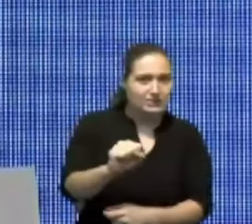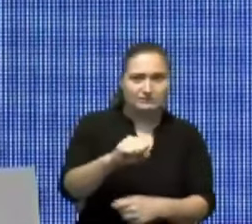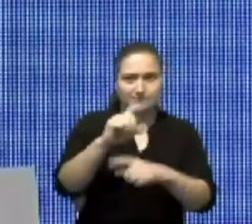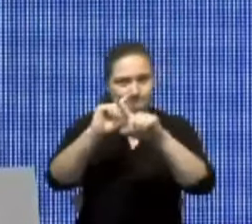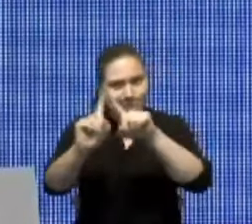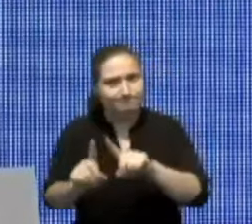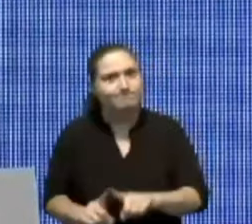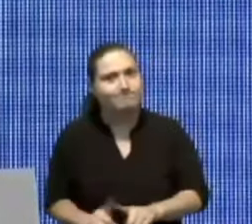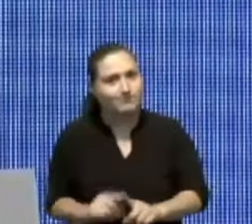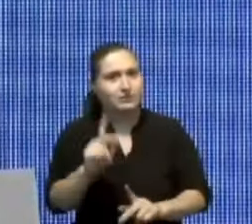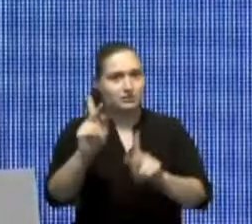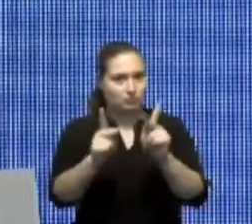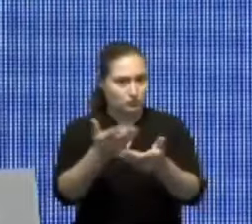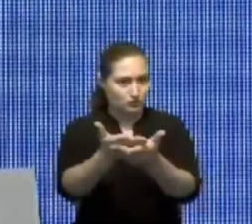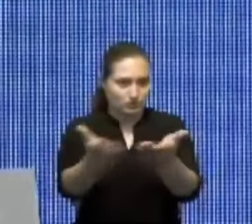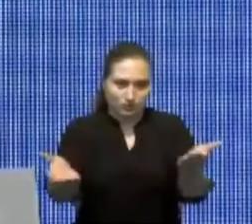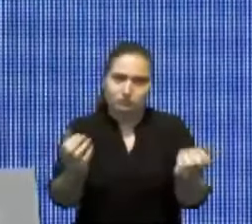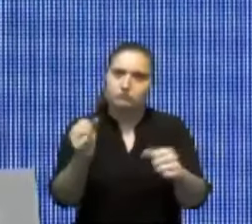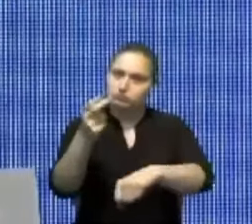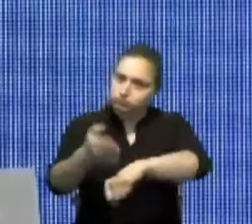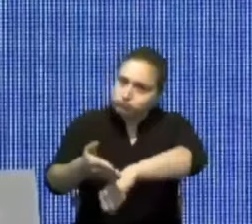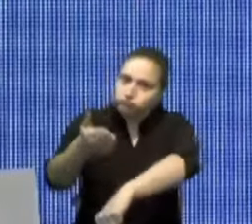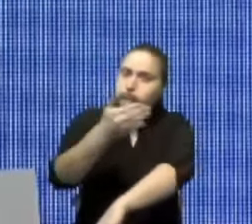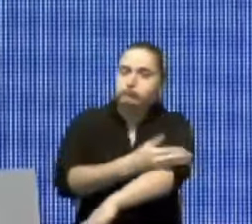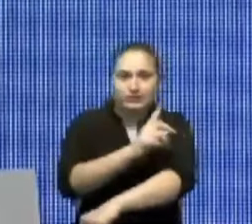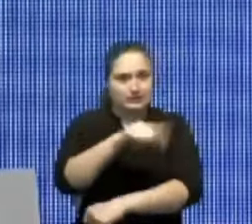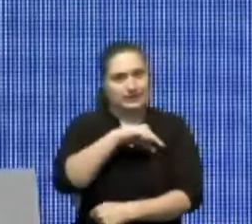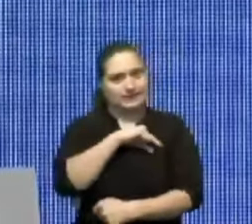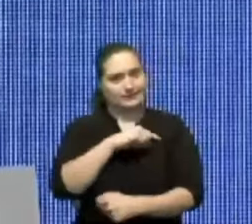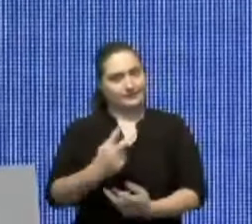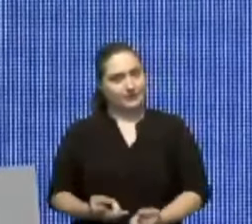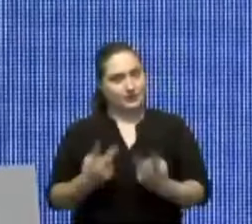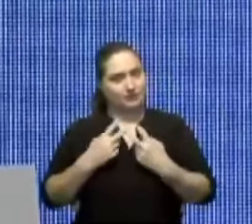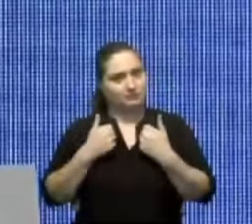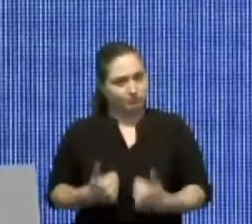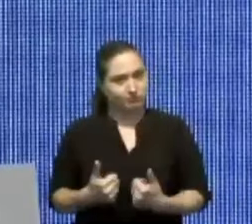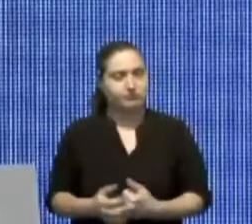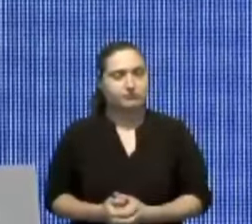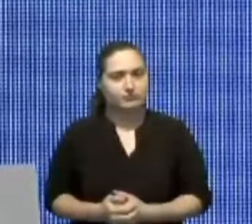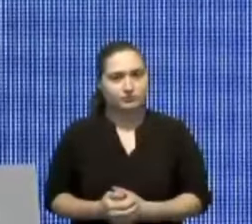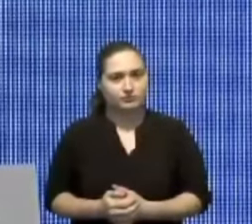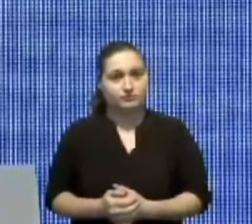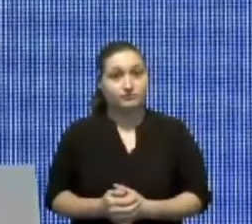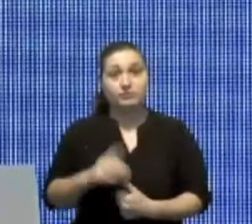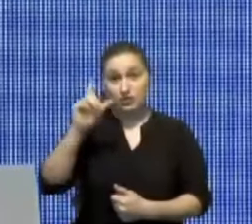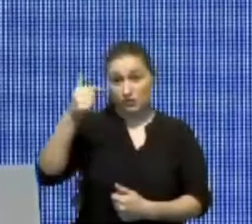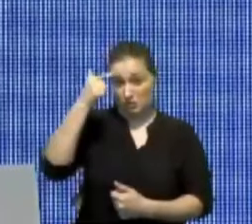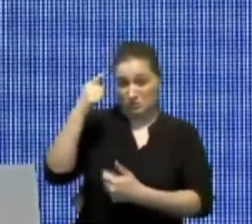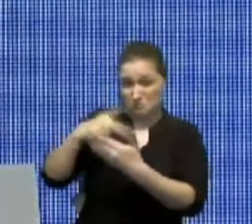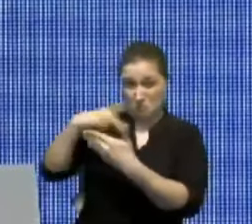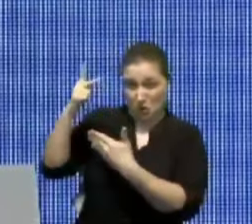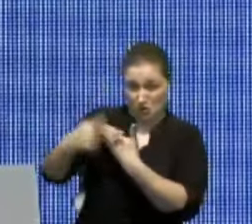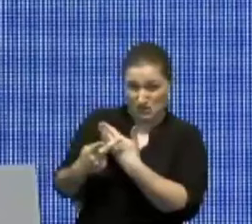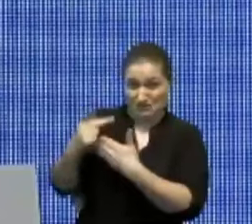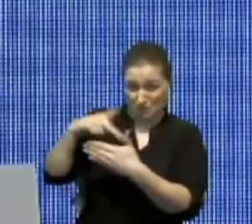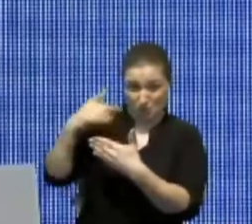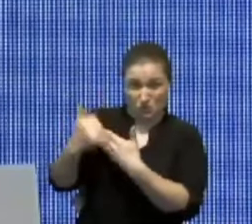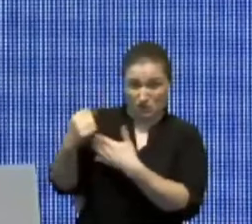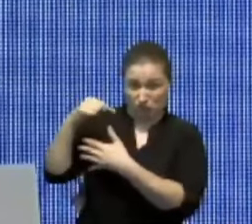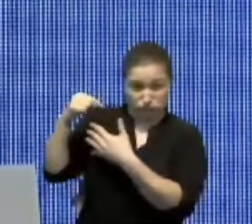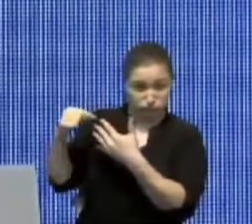económico de todos los ciudadanos. Nuestro gobierno tiene una amplia cartera de proyectos que